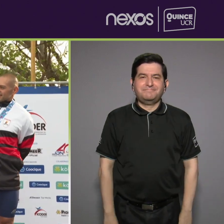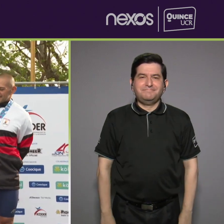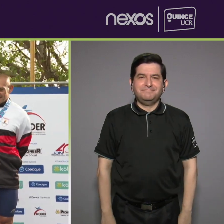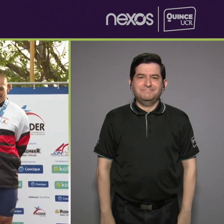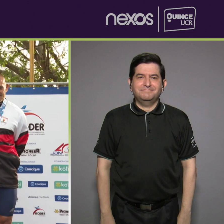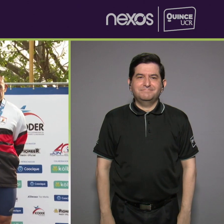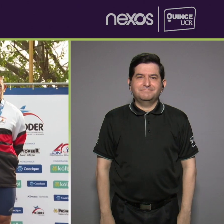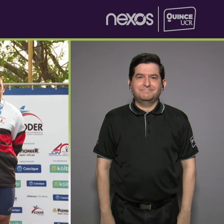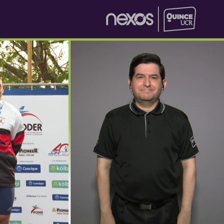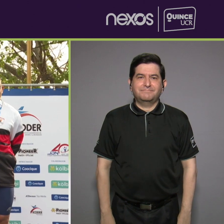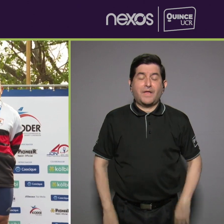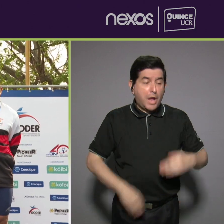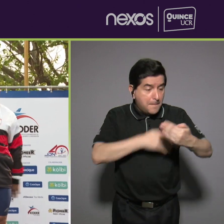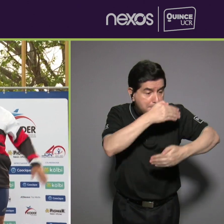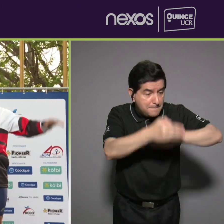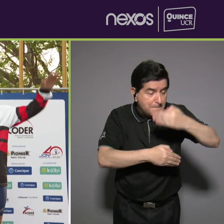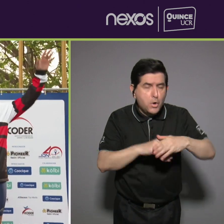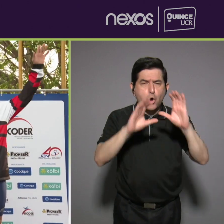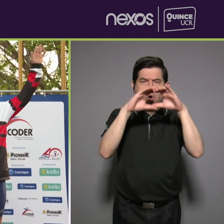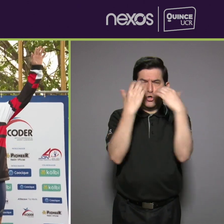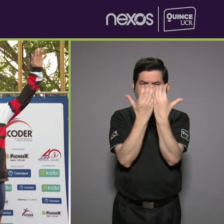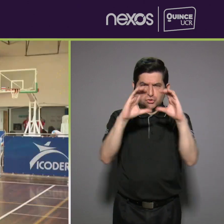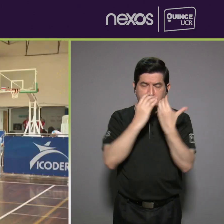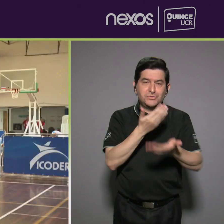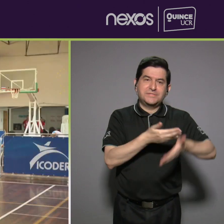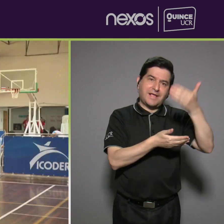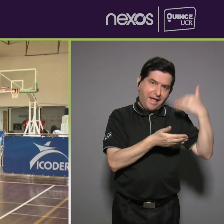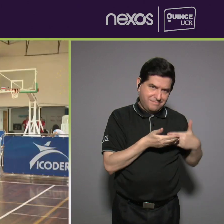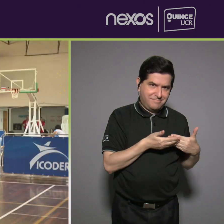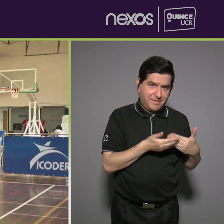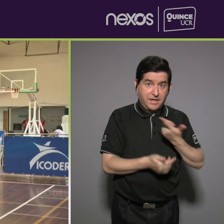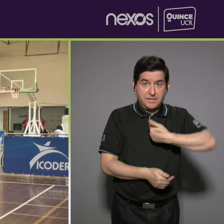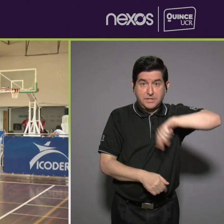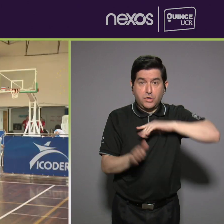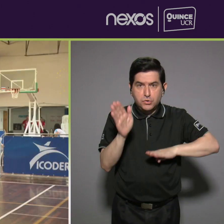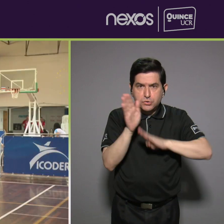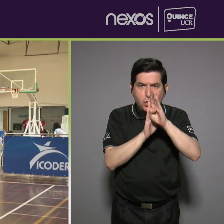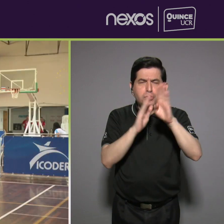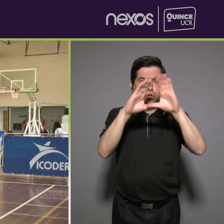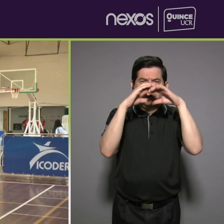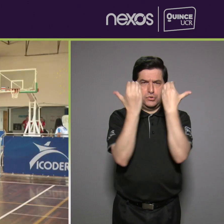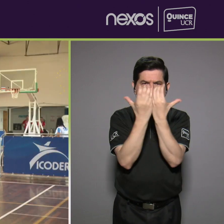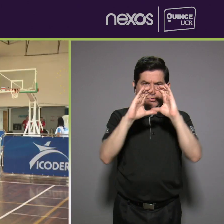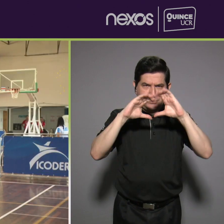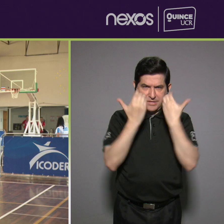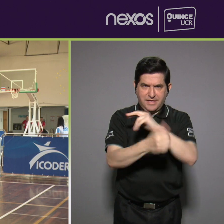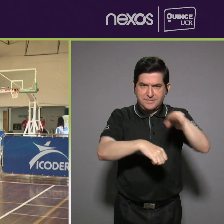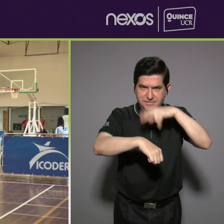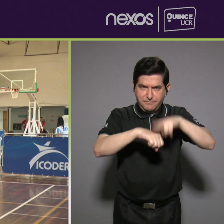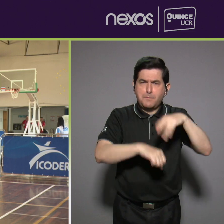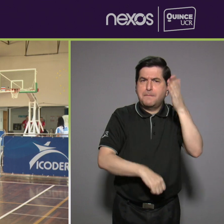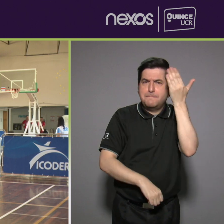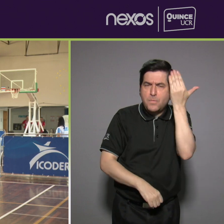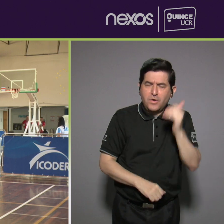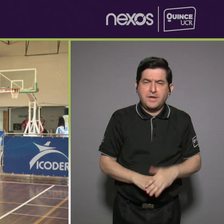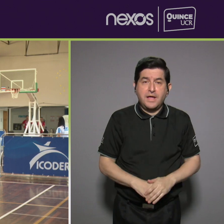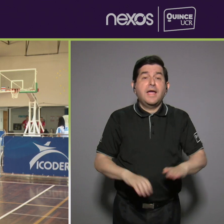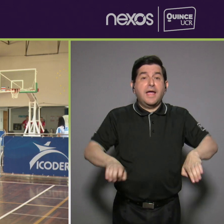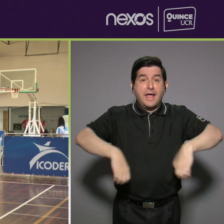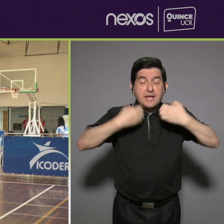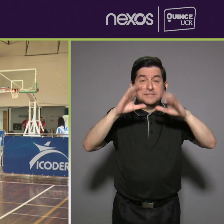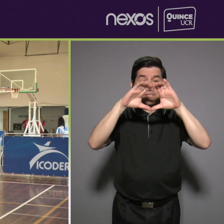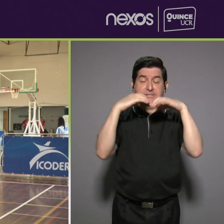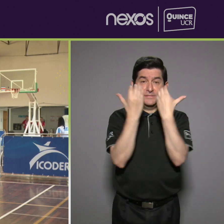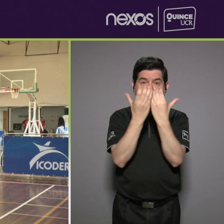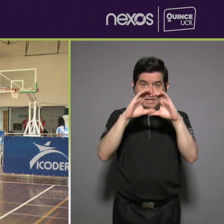Este proceso de clasificación tiene que ser previo y nosotros desarrollamos una clasificación nacional. ¿Por qué? Porque existen clasificadores